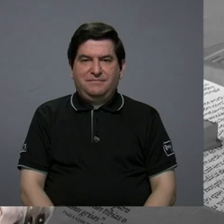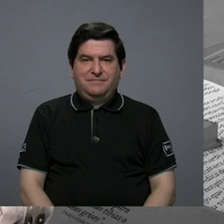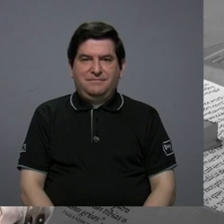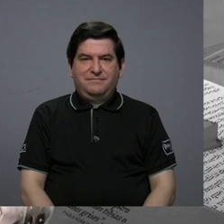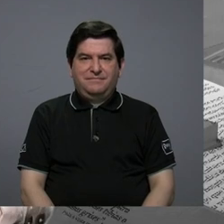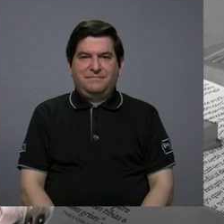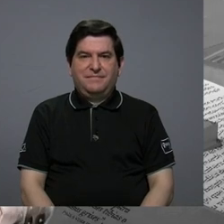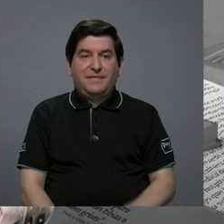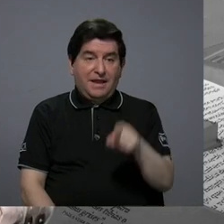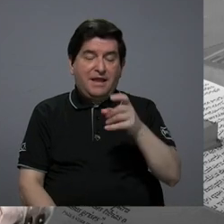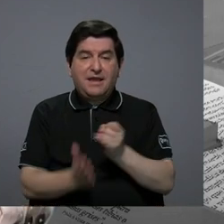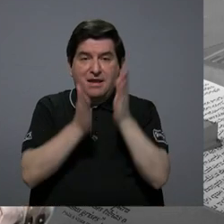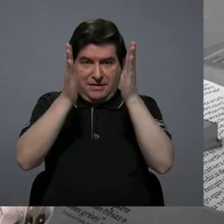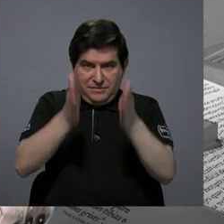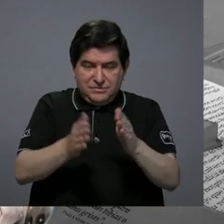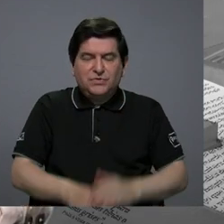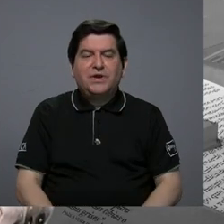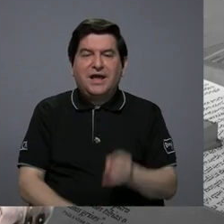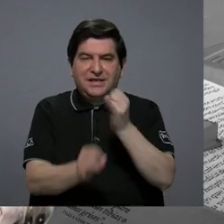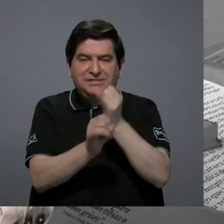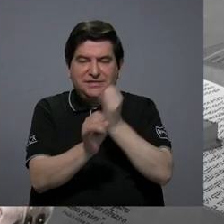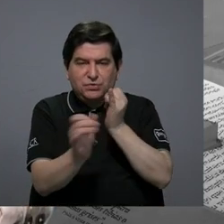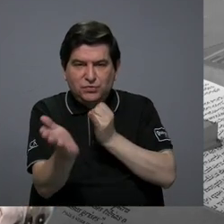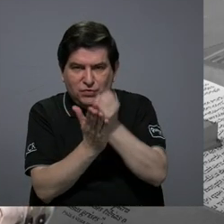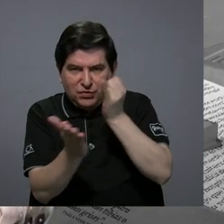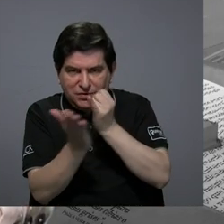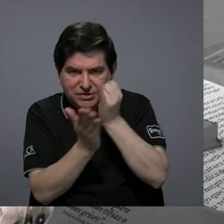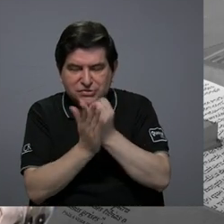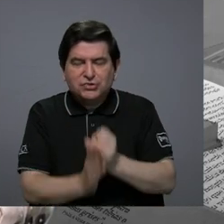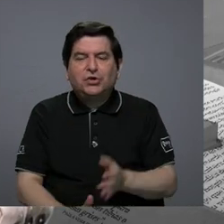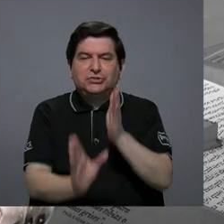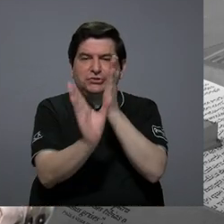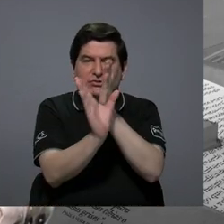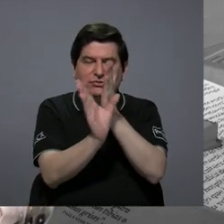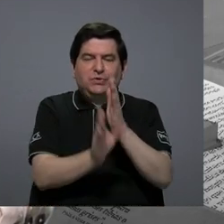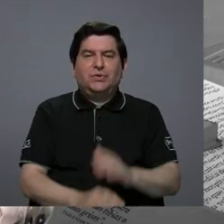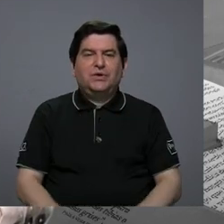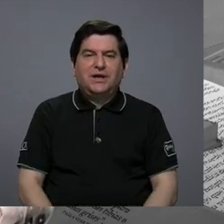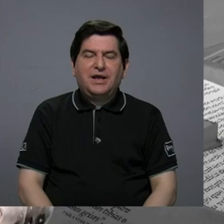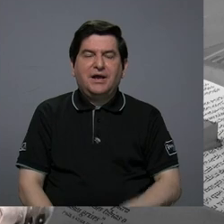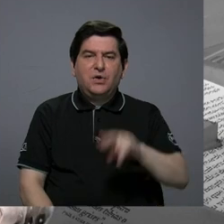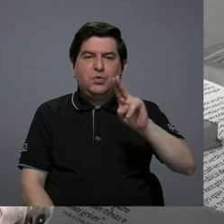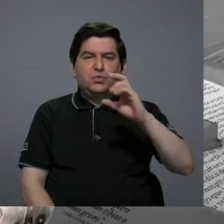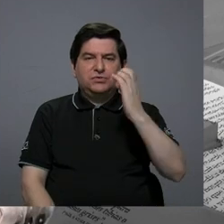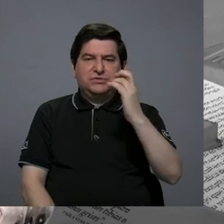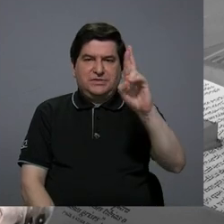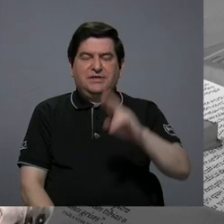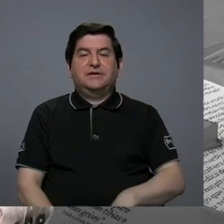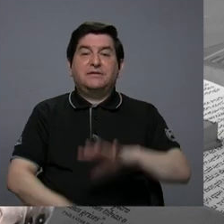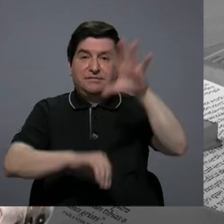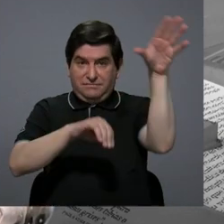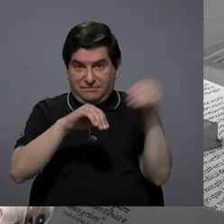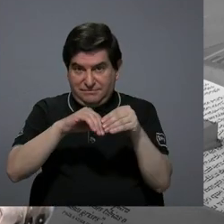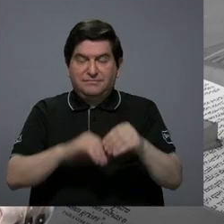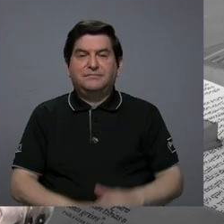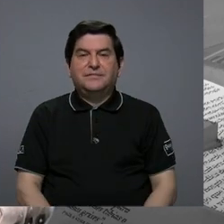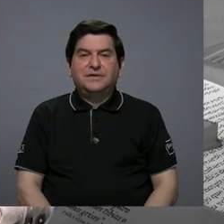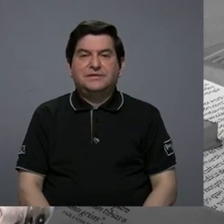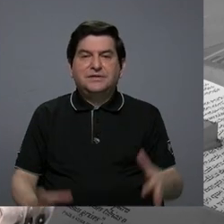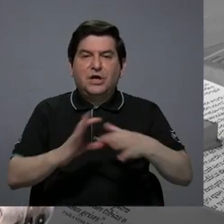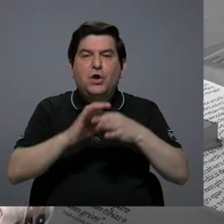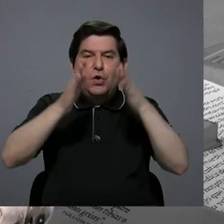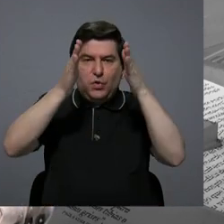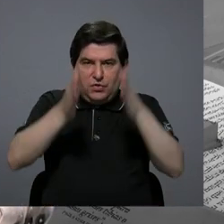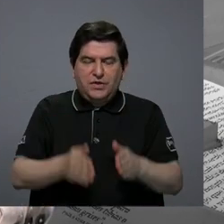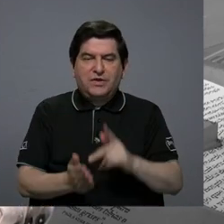es investigadora del Instituto de Investigaciones Psicológicas de la UCR. Además de eso, es